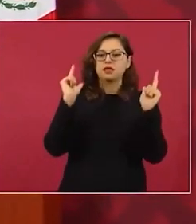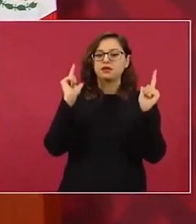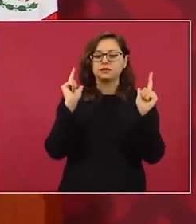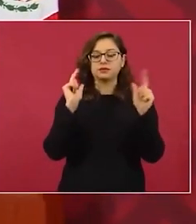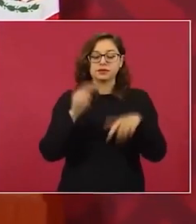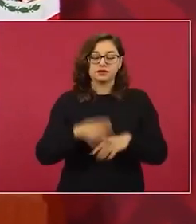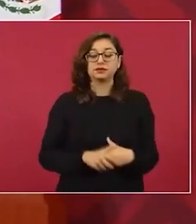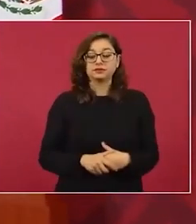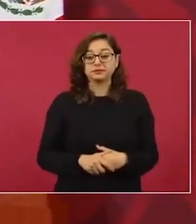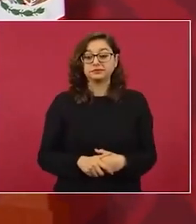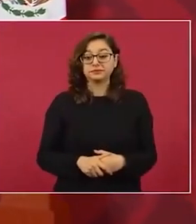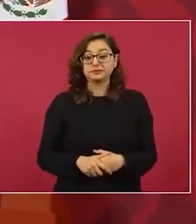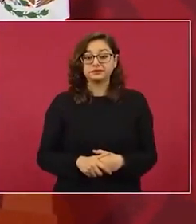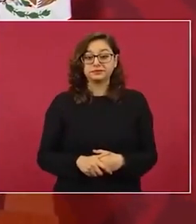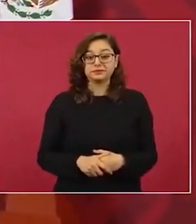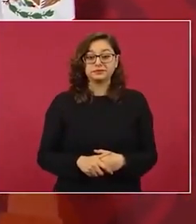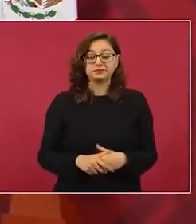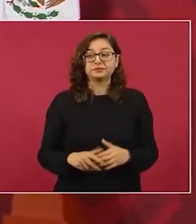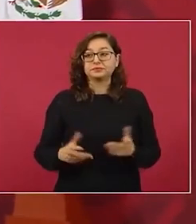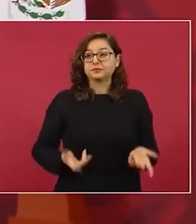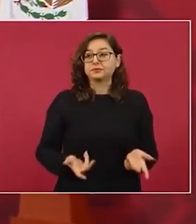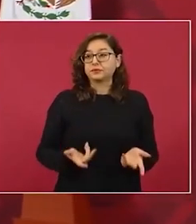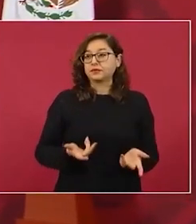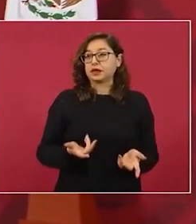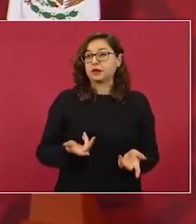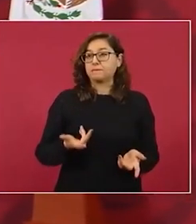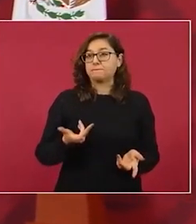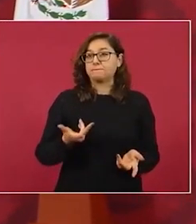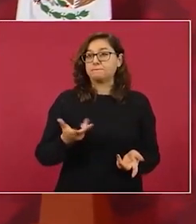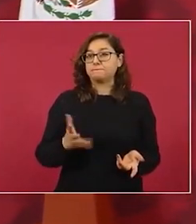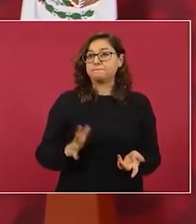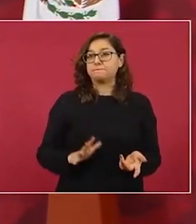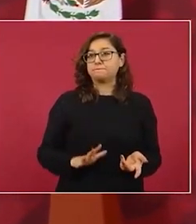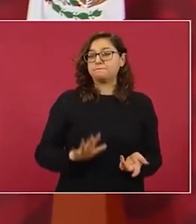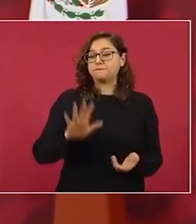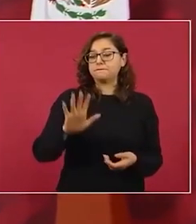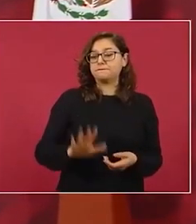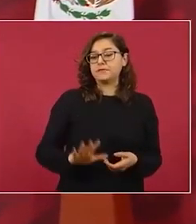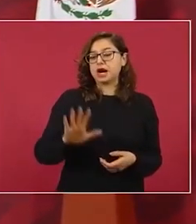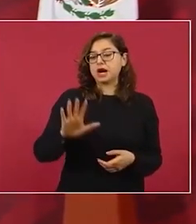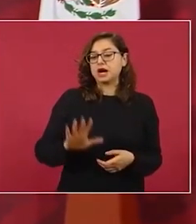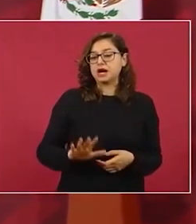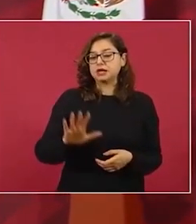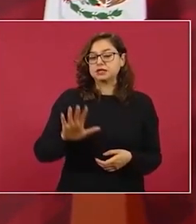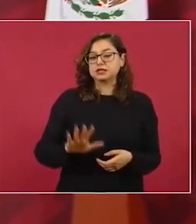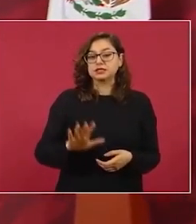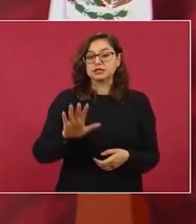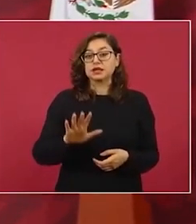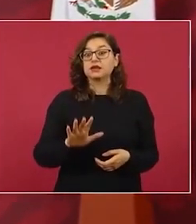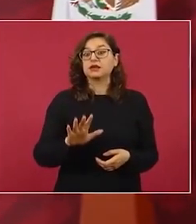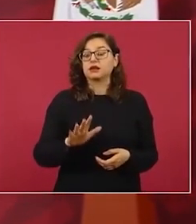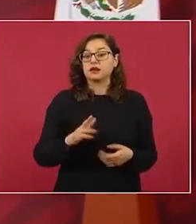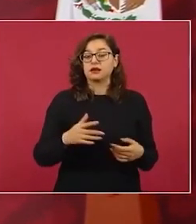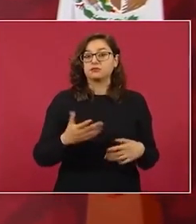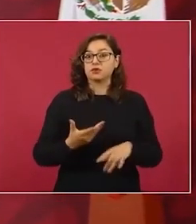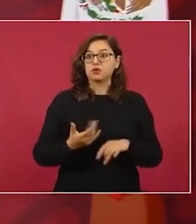Se llevó a cabo una especie de segunda